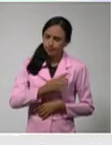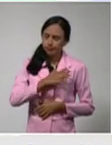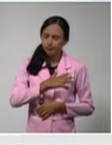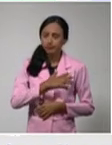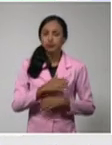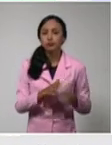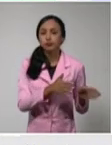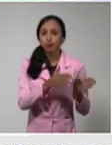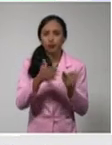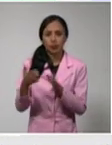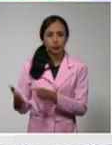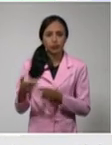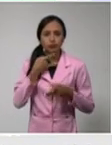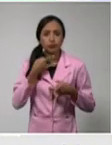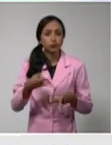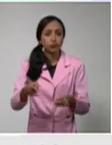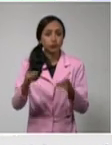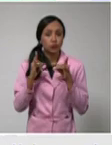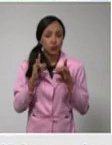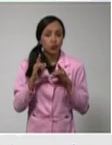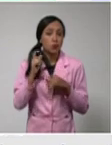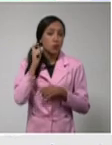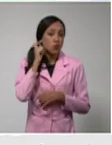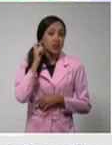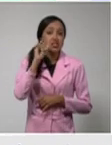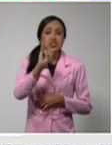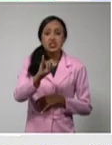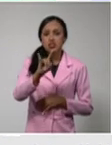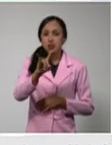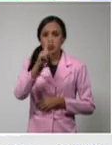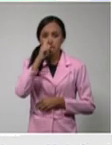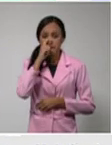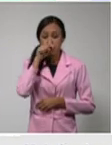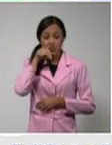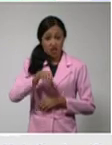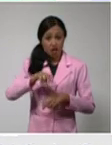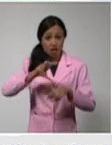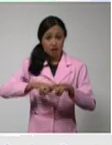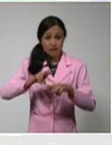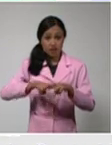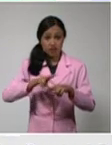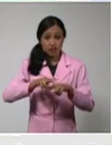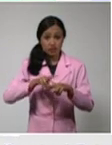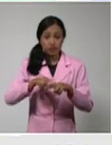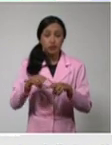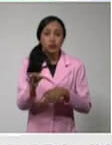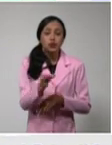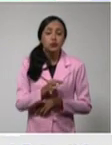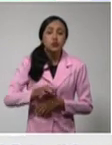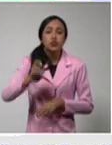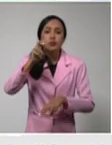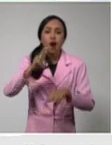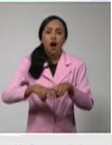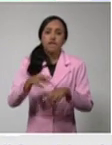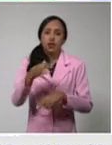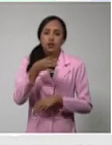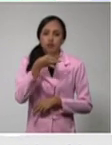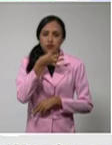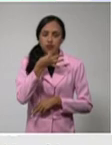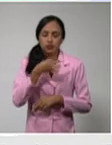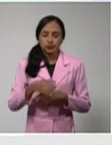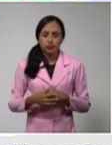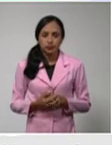69 años de edad, de aquí de la provincia de La Habana, en el municipio de Habana Vieja, con